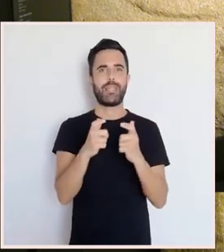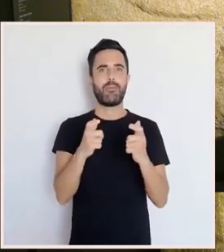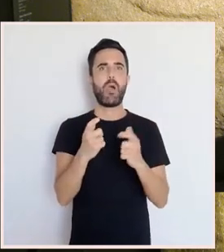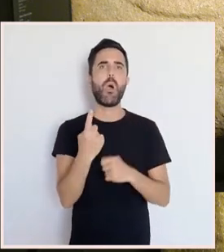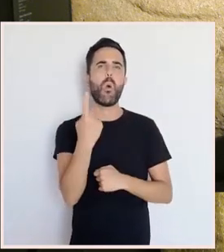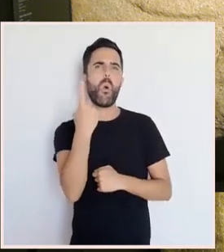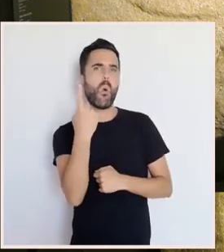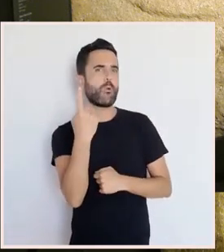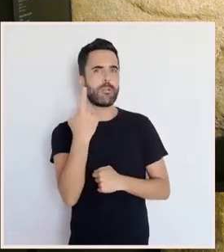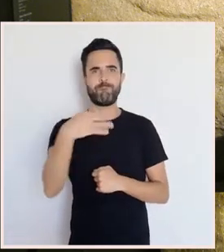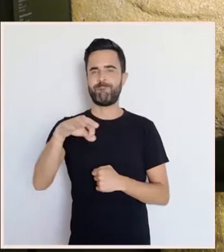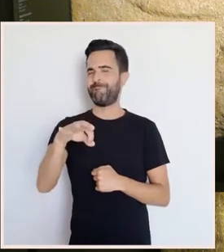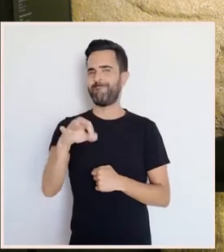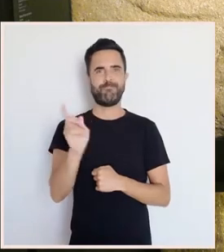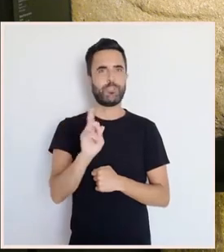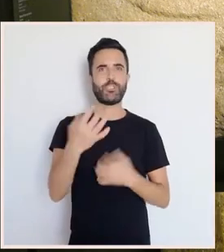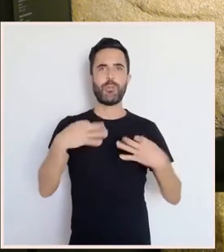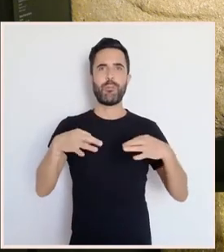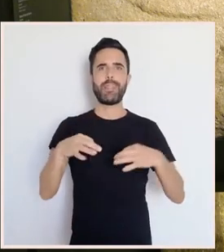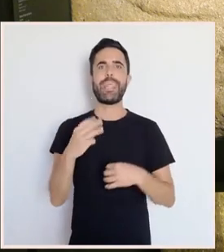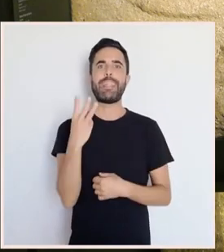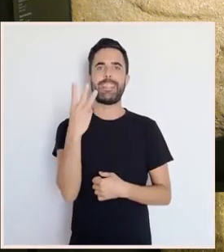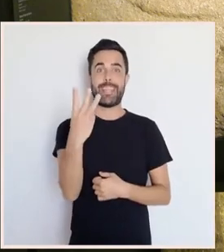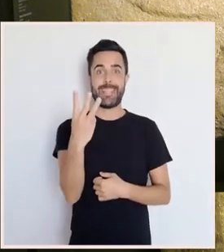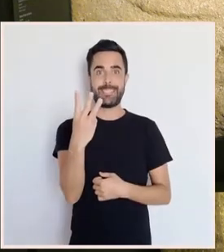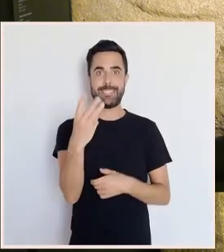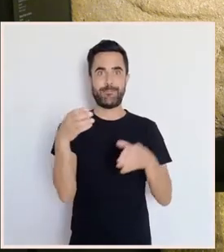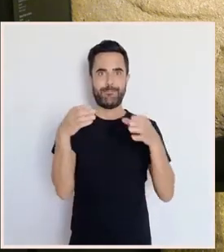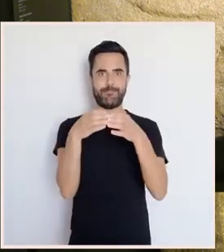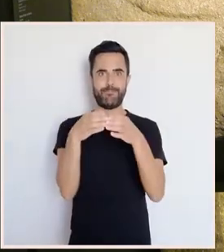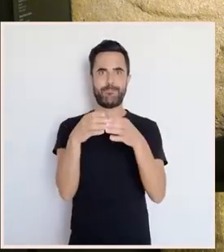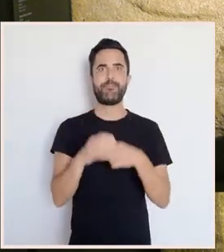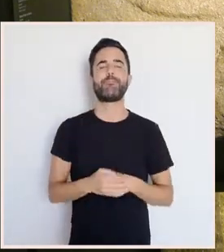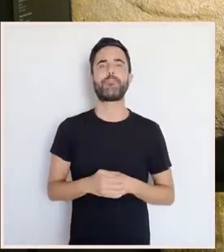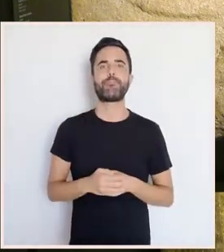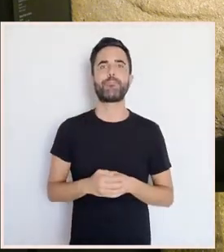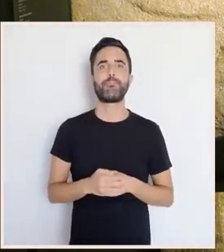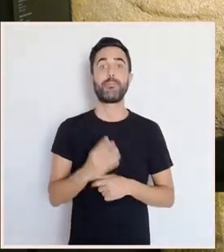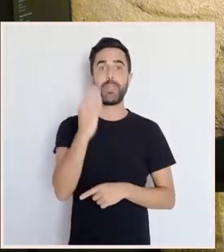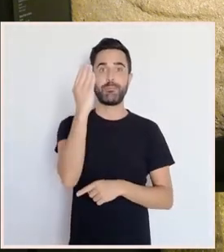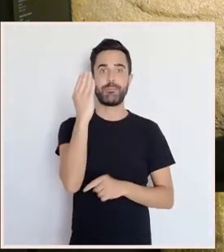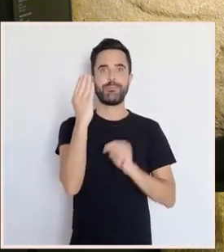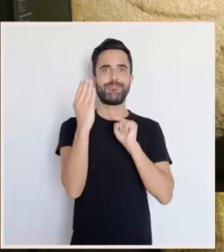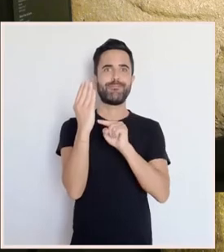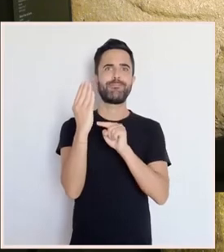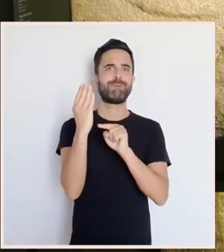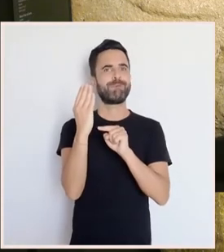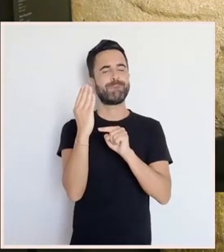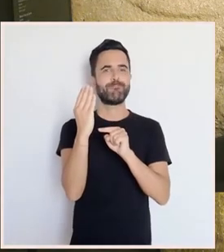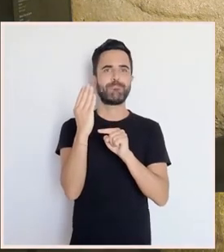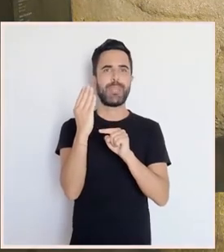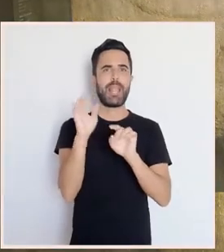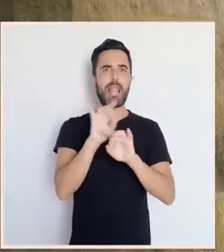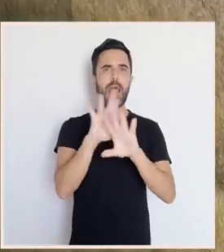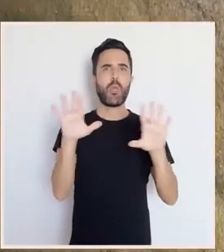tres en tres. E ademais, no caso da estela, non podemos afirmar que se sea unha serea e non unha águia, porque